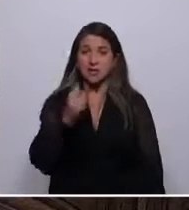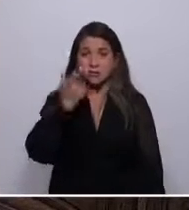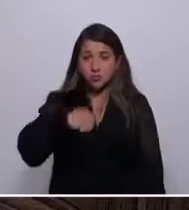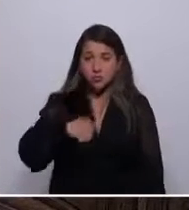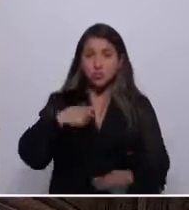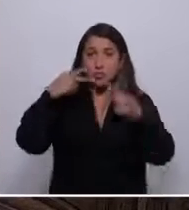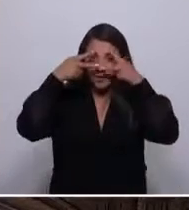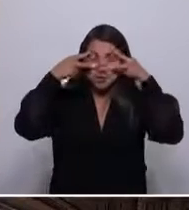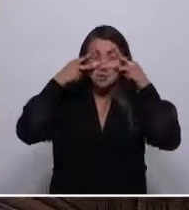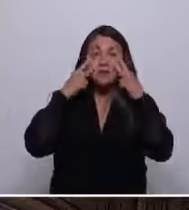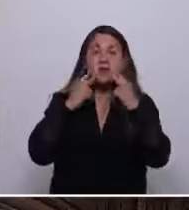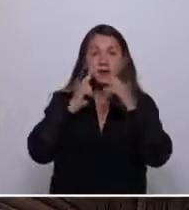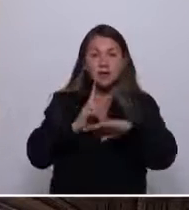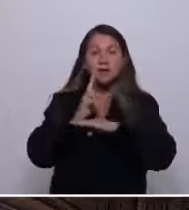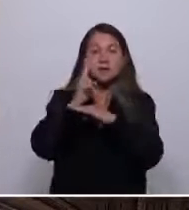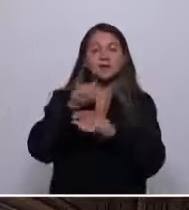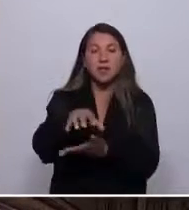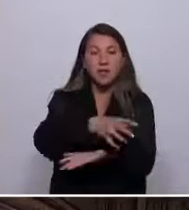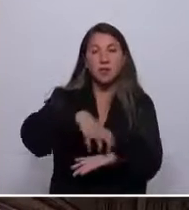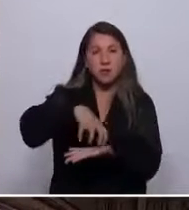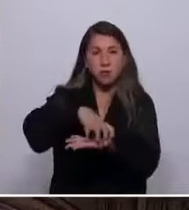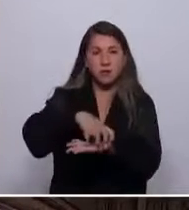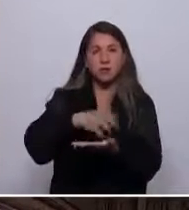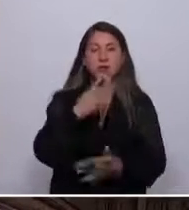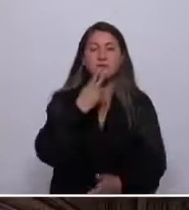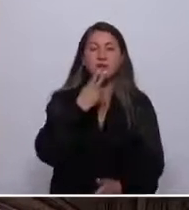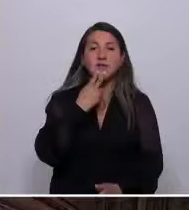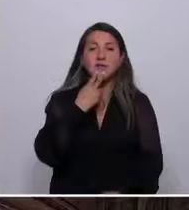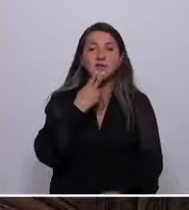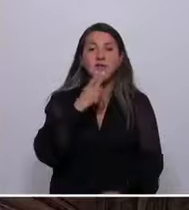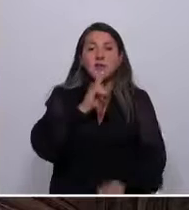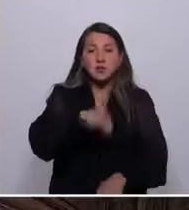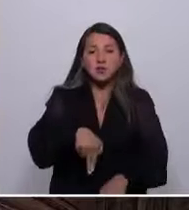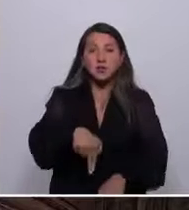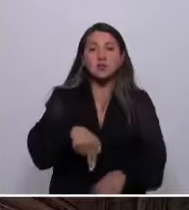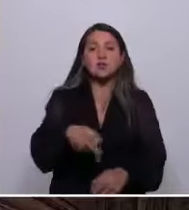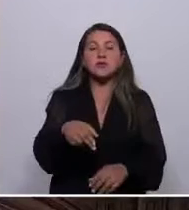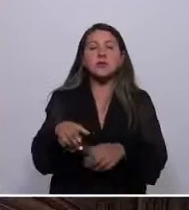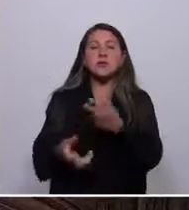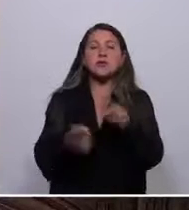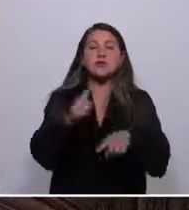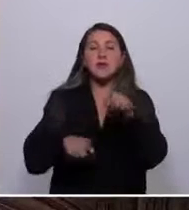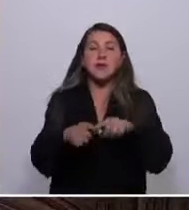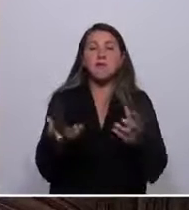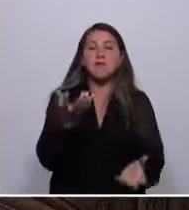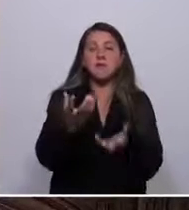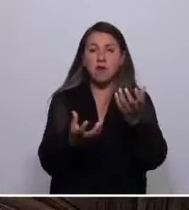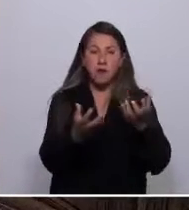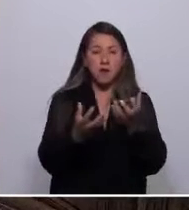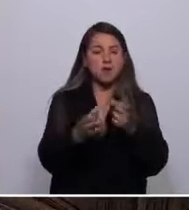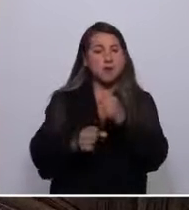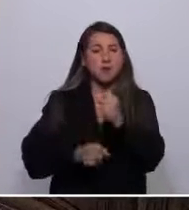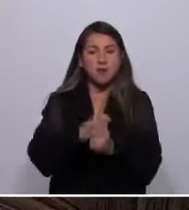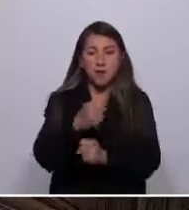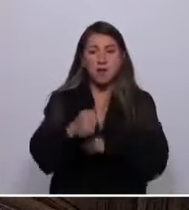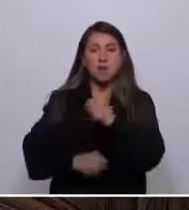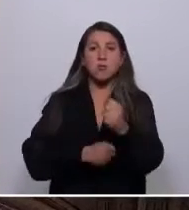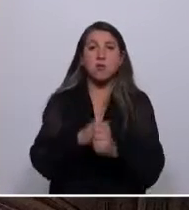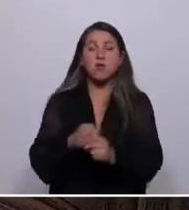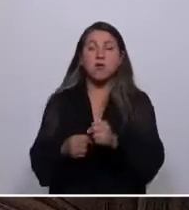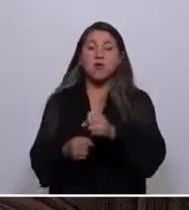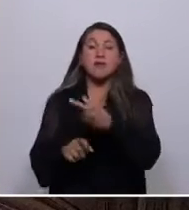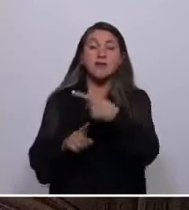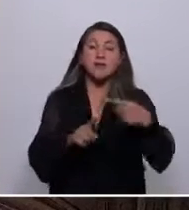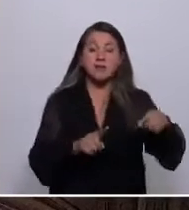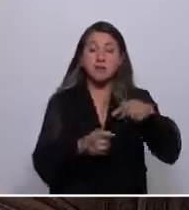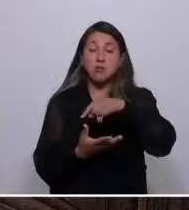una yaquipa representante del pueblo que habita en los canales del sur de la tierra del fuego por milenios. La plurinacionalidad en la